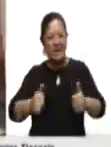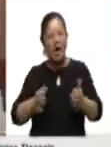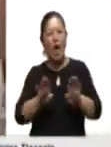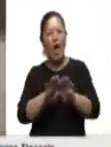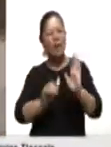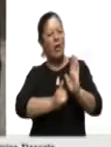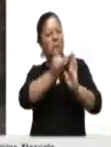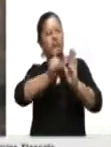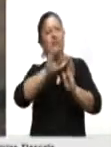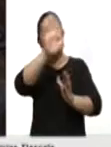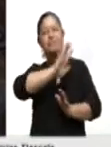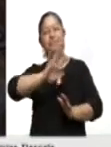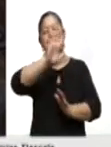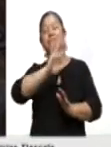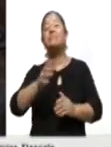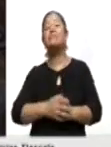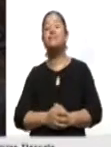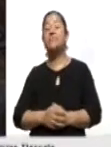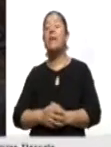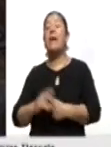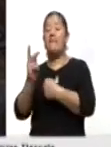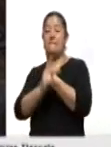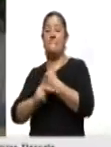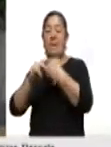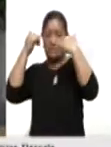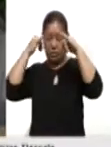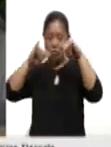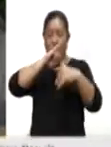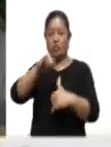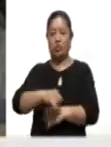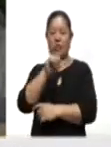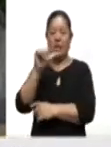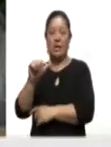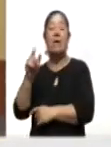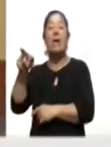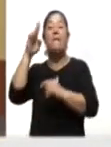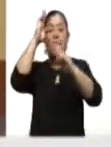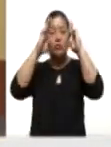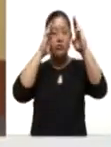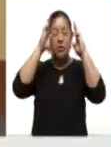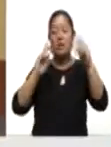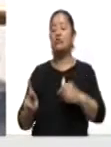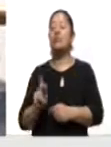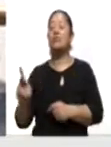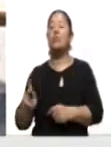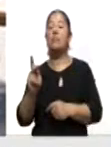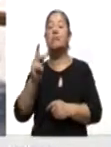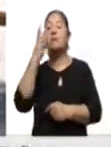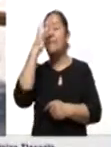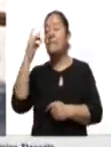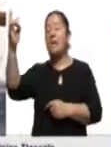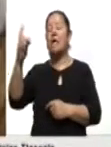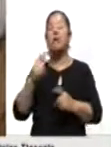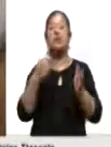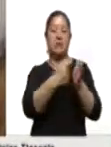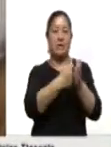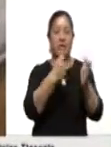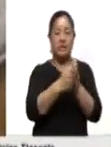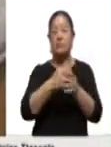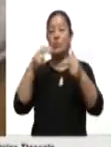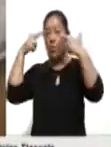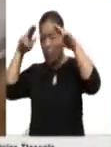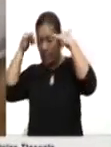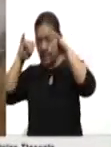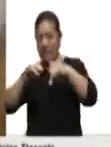y el arte sacro, la plaza de Toros Jorge Aguilar El Ranchero, museos y los pueblos mágicos de Tlaxco y Huamantla. En este sentido,